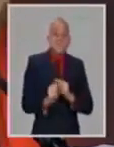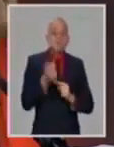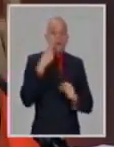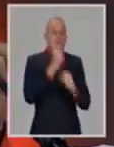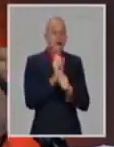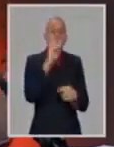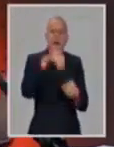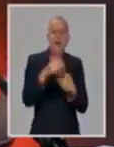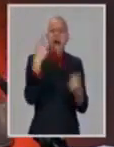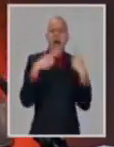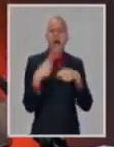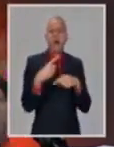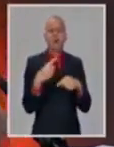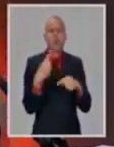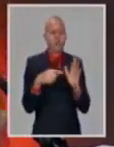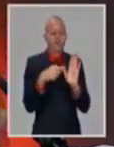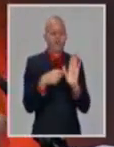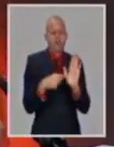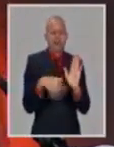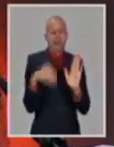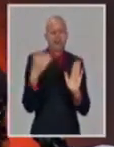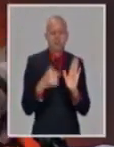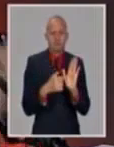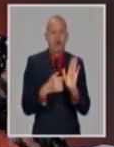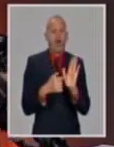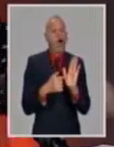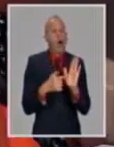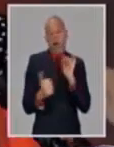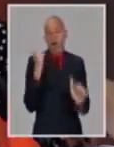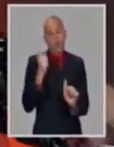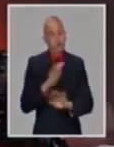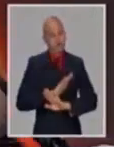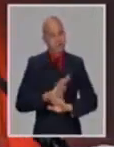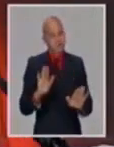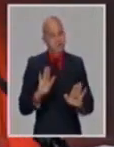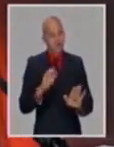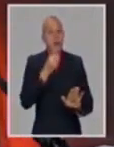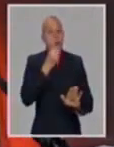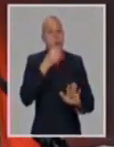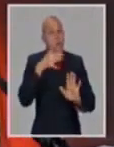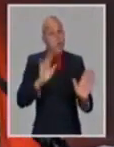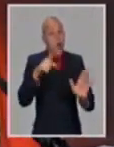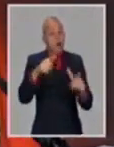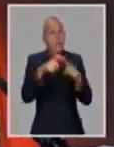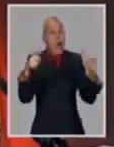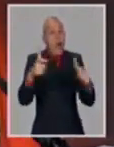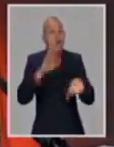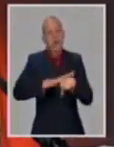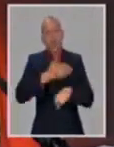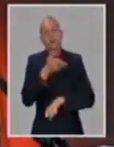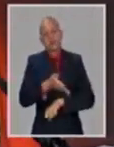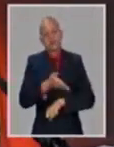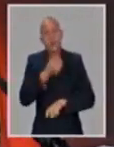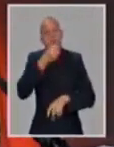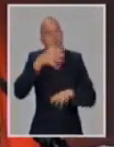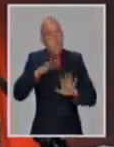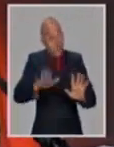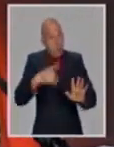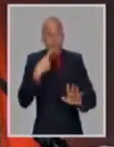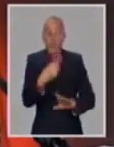yo no considero que es el único un factor que justifique el incremento de la transmisión y quisiera